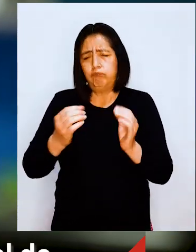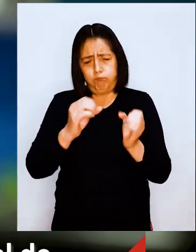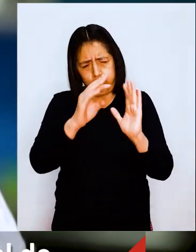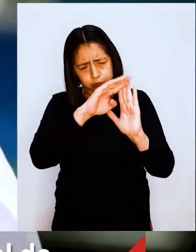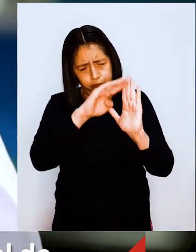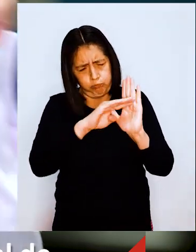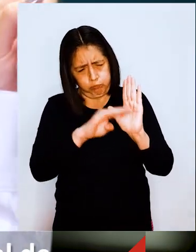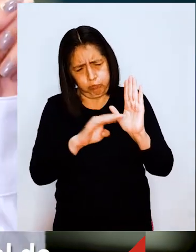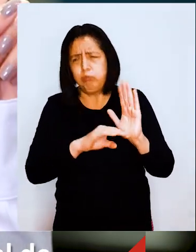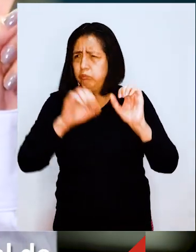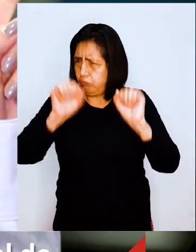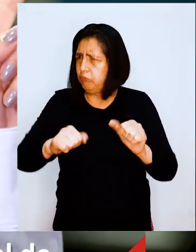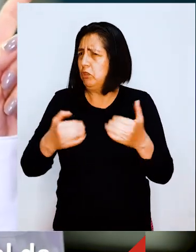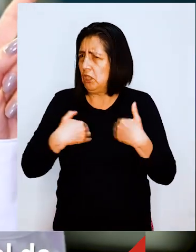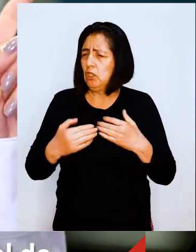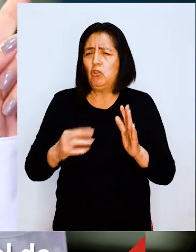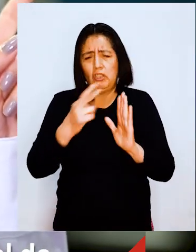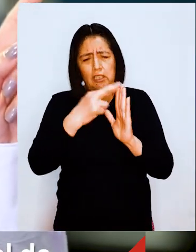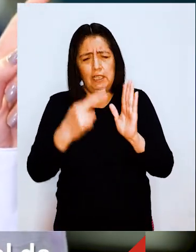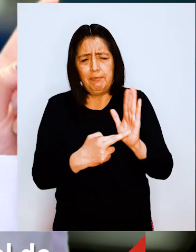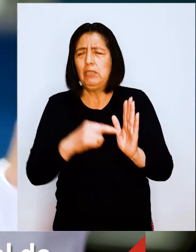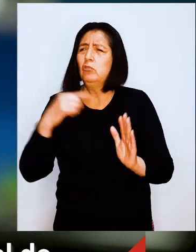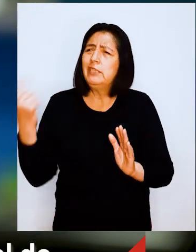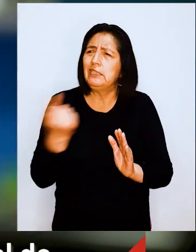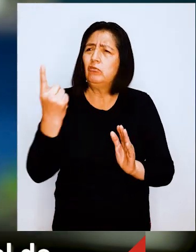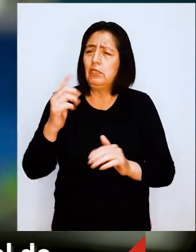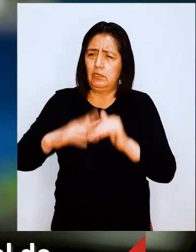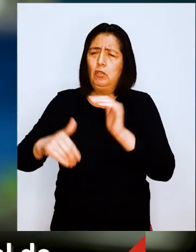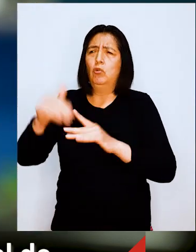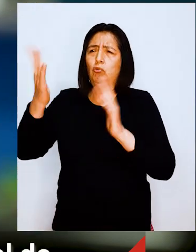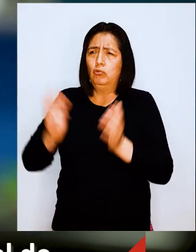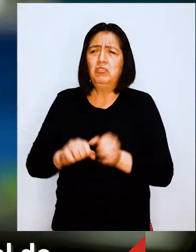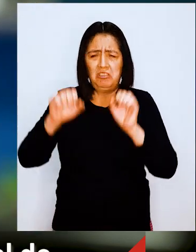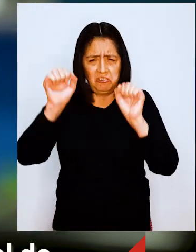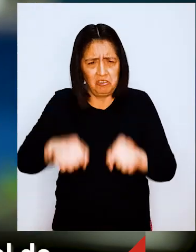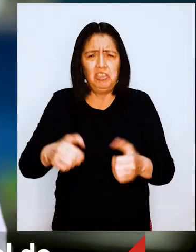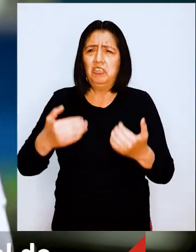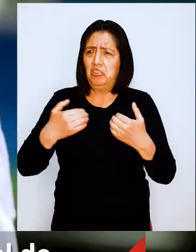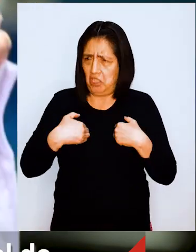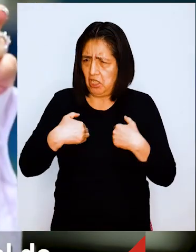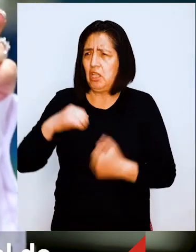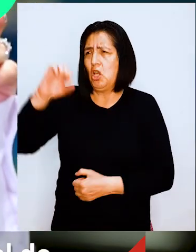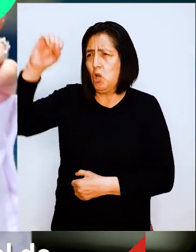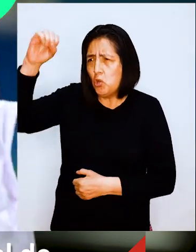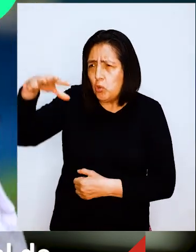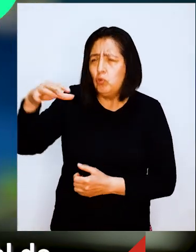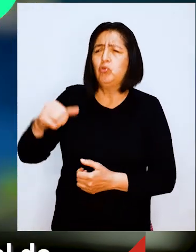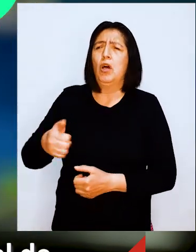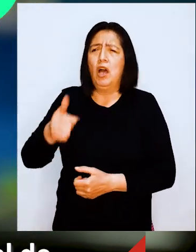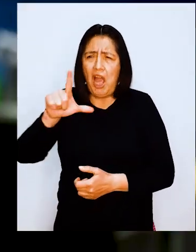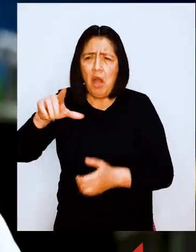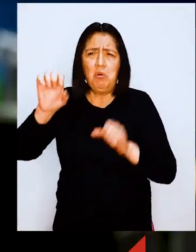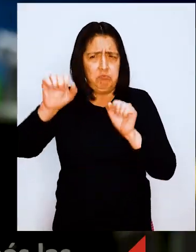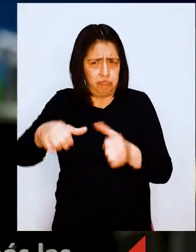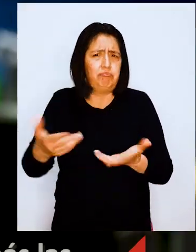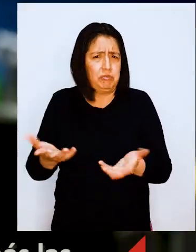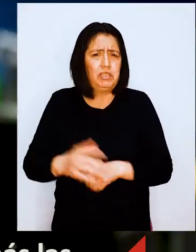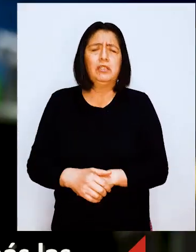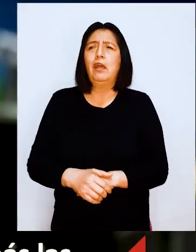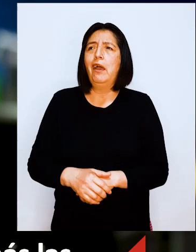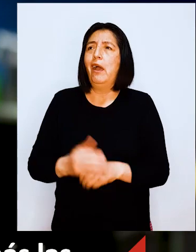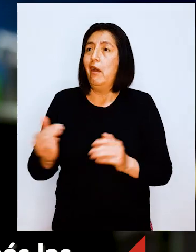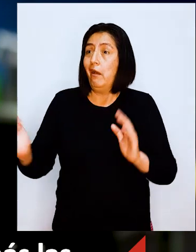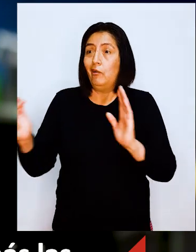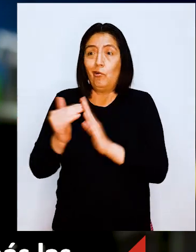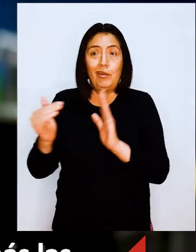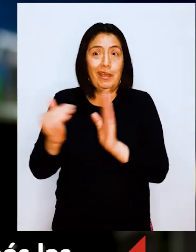parámetros del Reglamento Nacional de Edificaciones y cuenta con servicios básicos. Con la